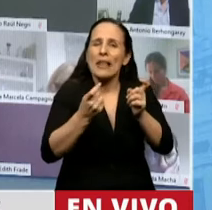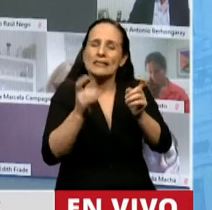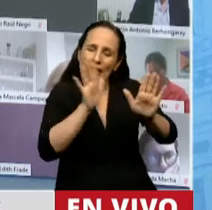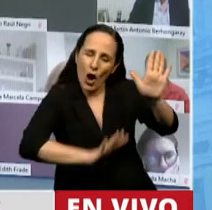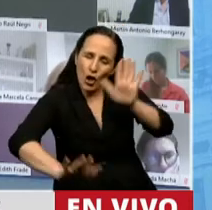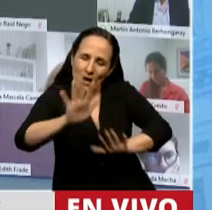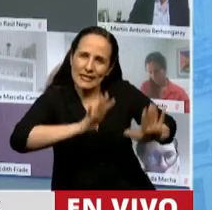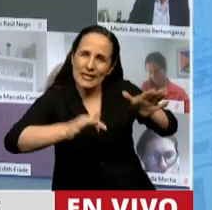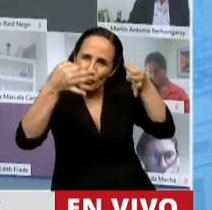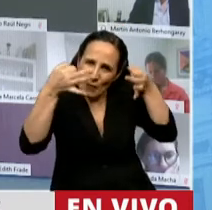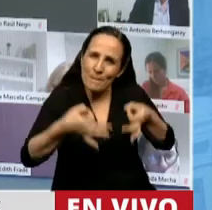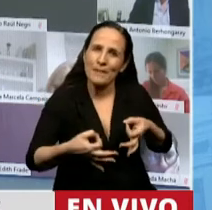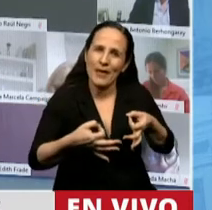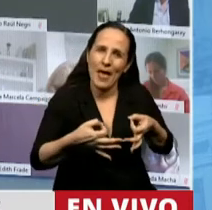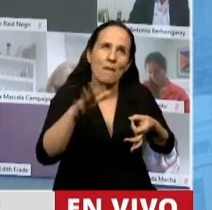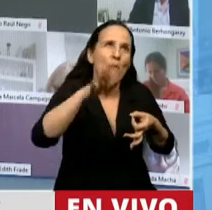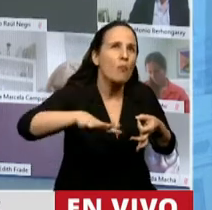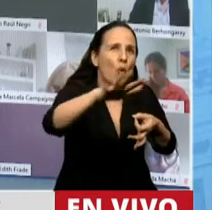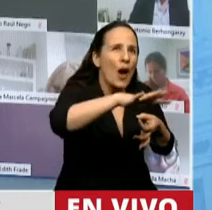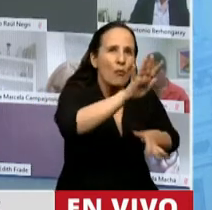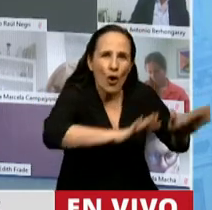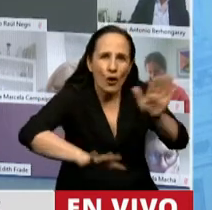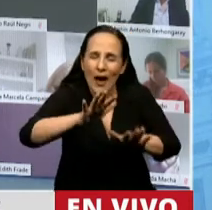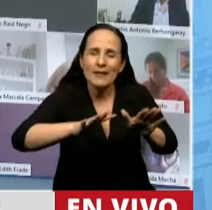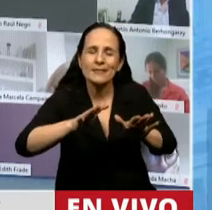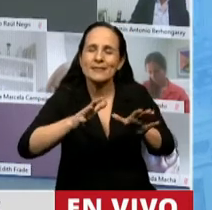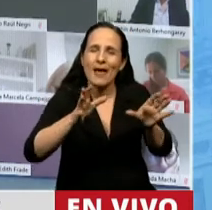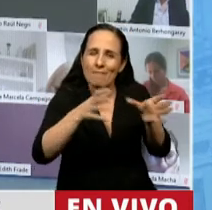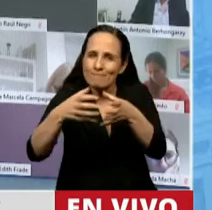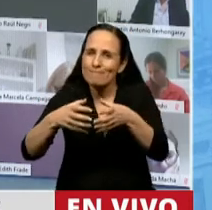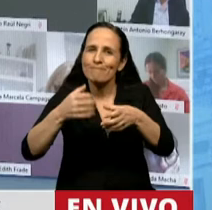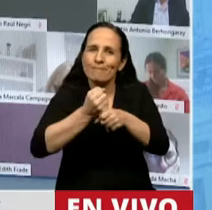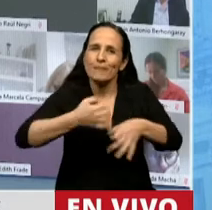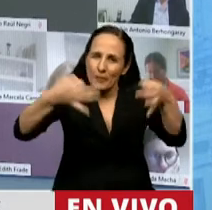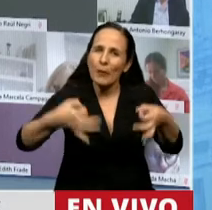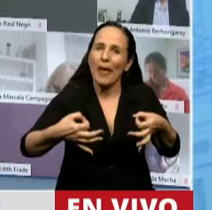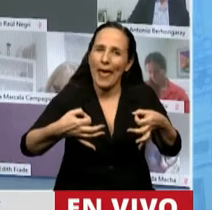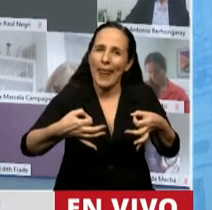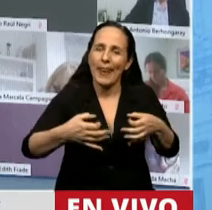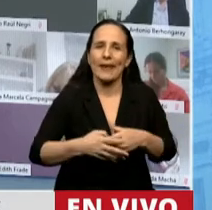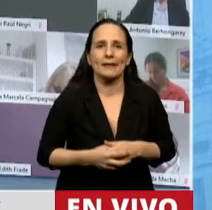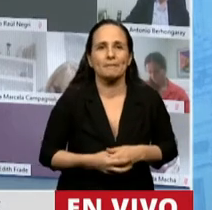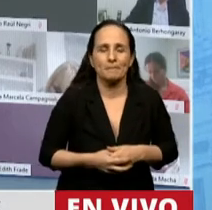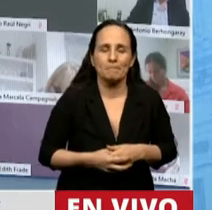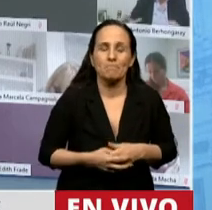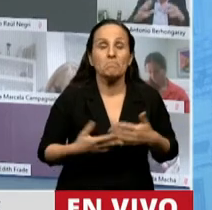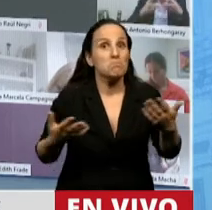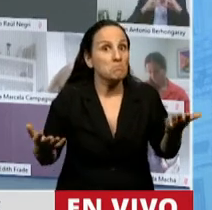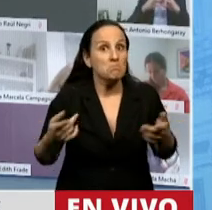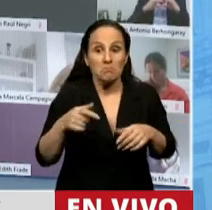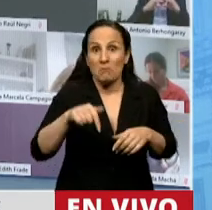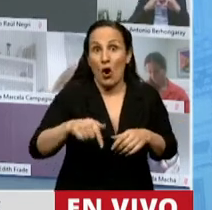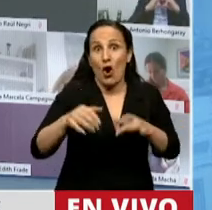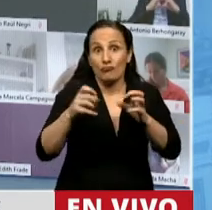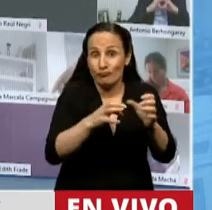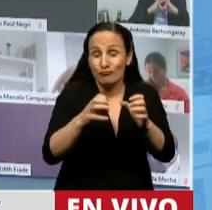de los distintos pueblos. Creo, Presidente, igual que después de escuchar lo que se dijo en